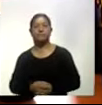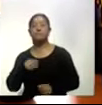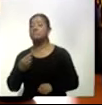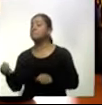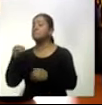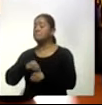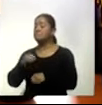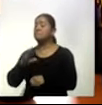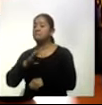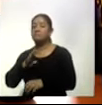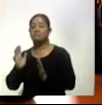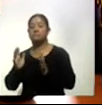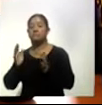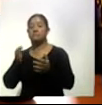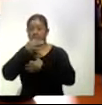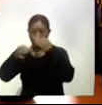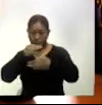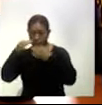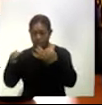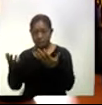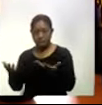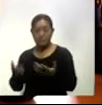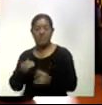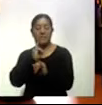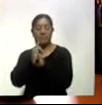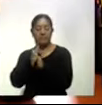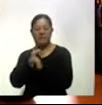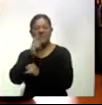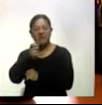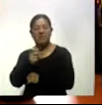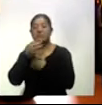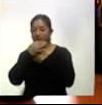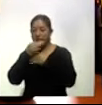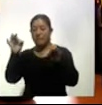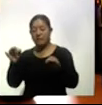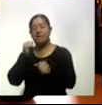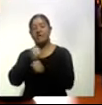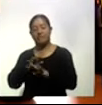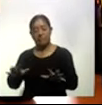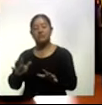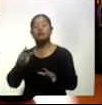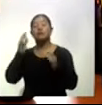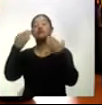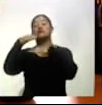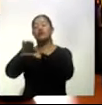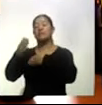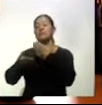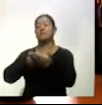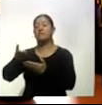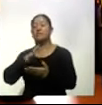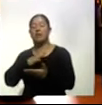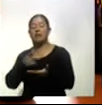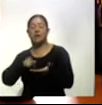estrategia de difusión en redes sociales que consiste en difundir información sobre los servicios que se otorgan en el propio